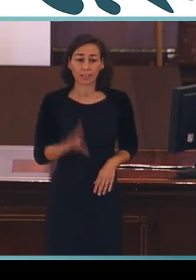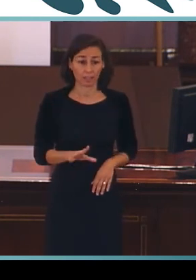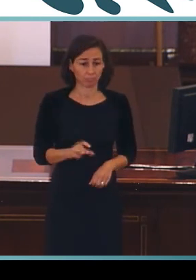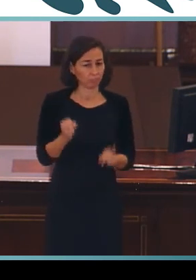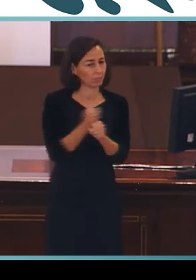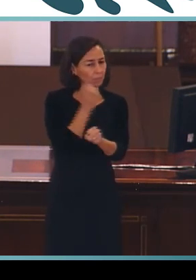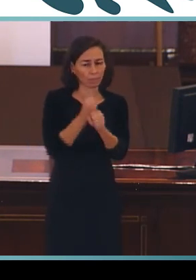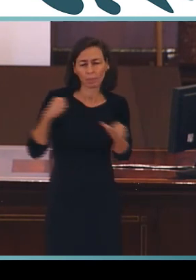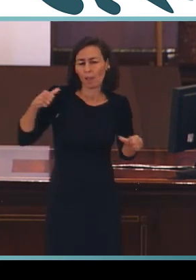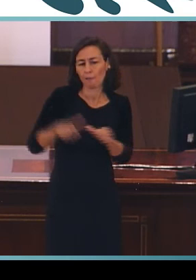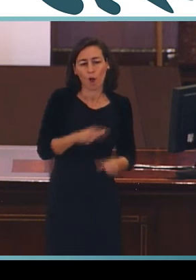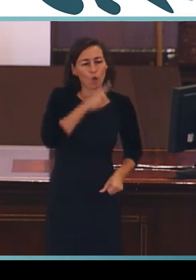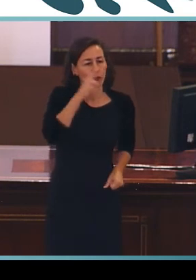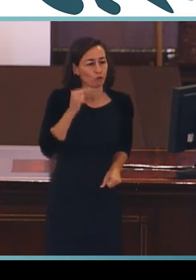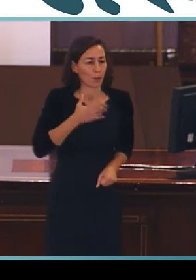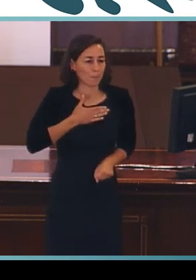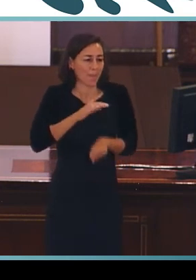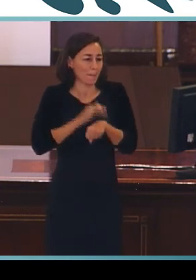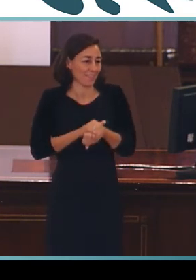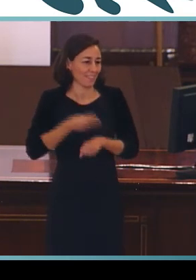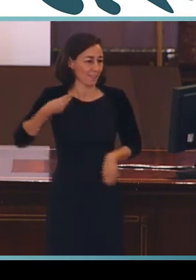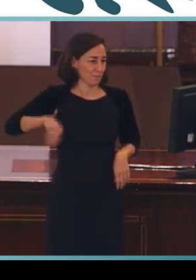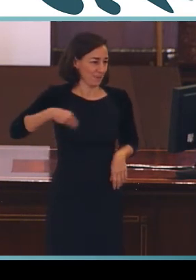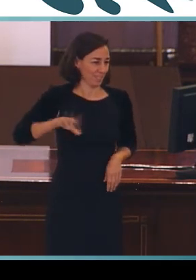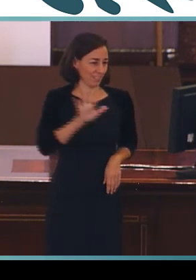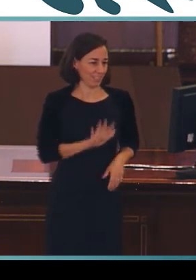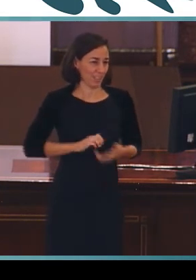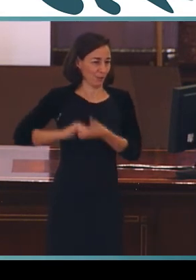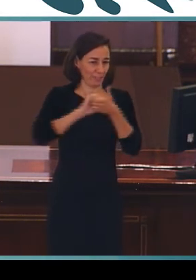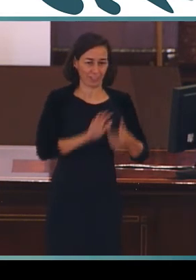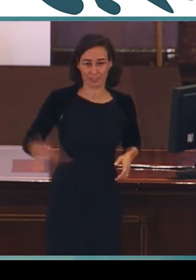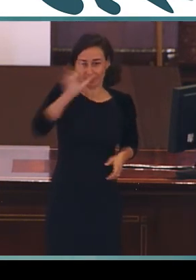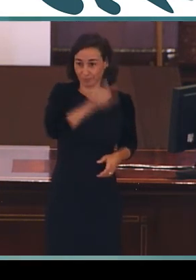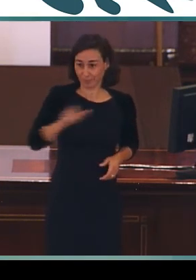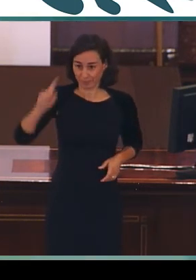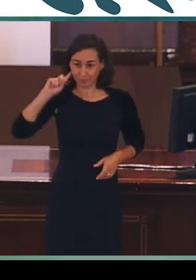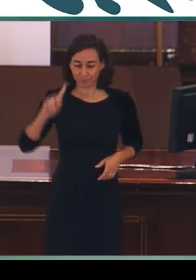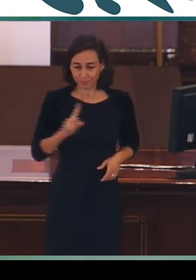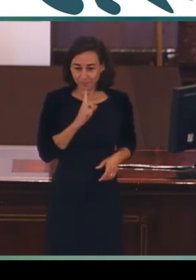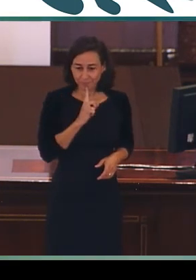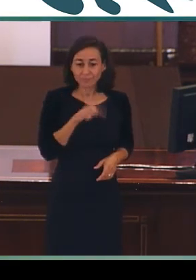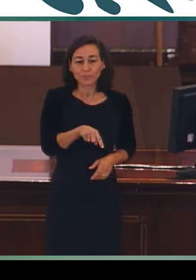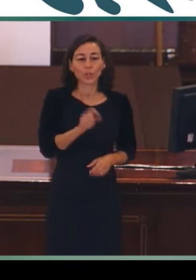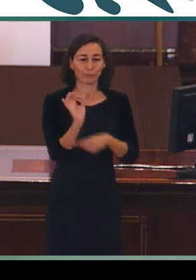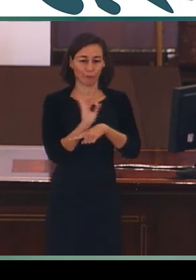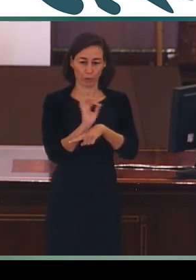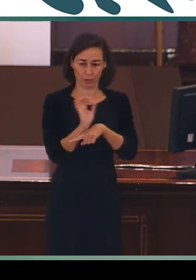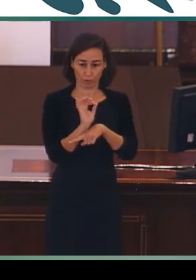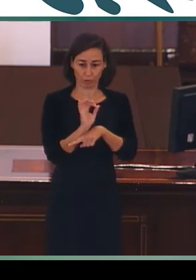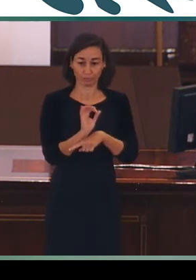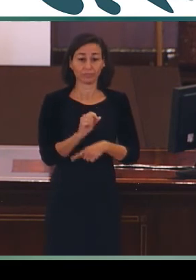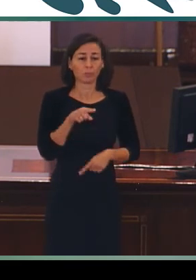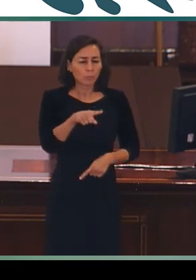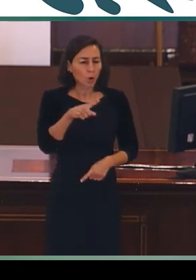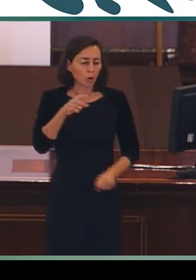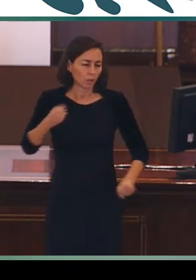Concha Díaz, mi amiga Concha, presidenta de la Confederación Estatal de Personas Sordas y de su fundación, por su